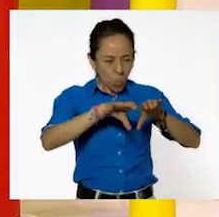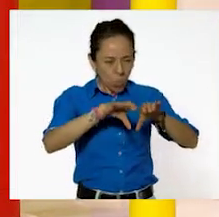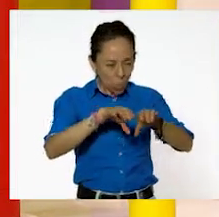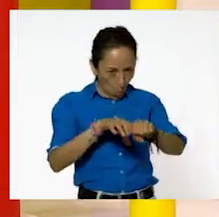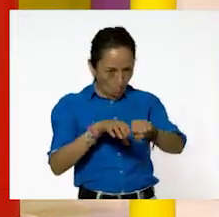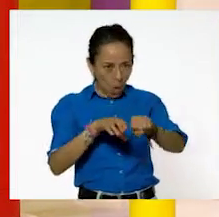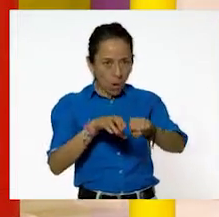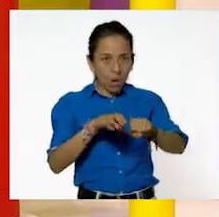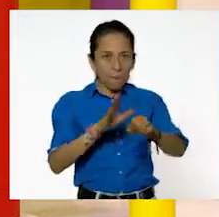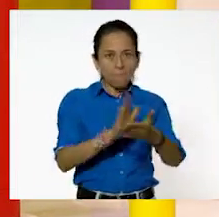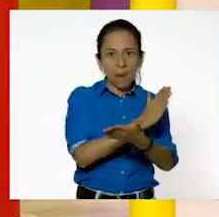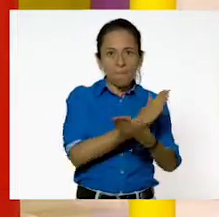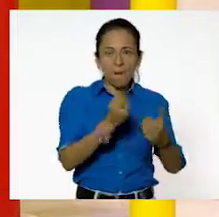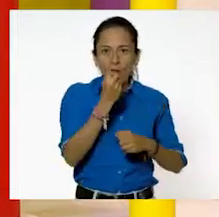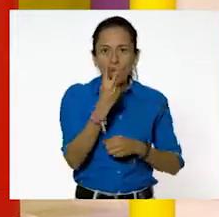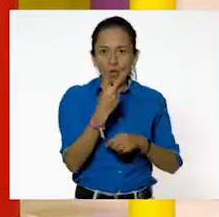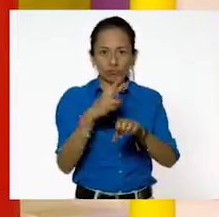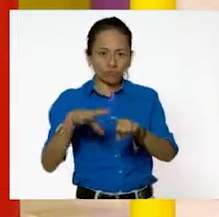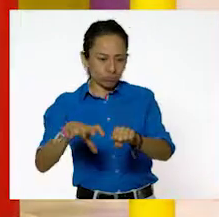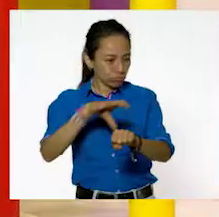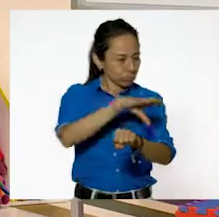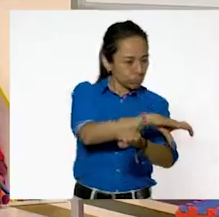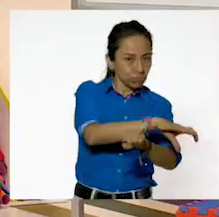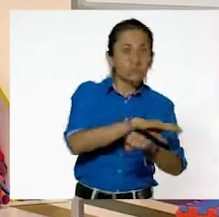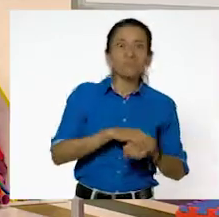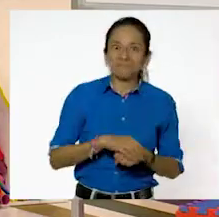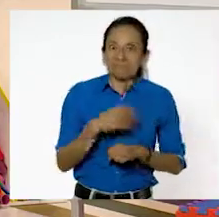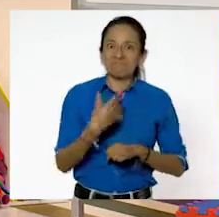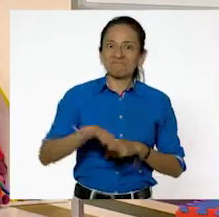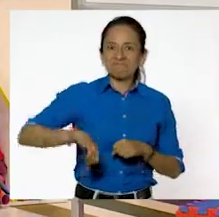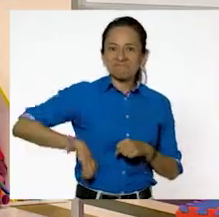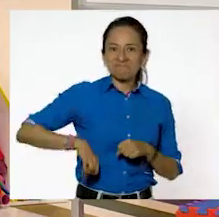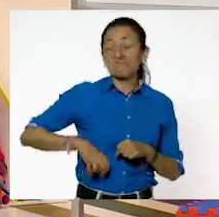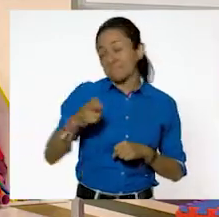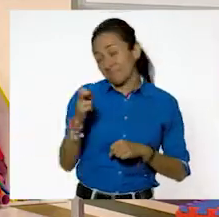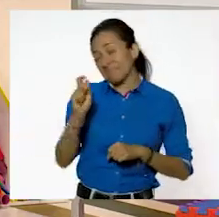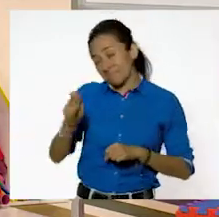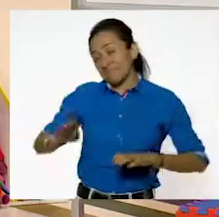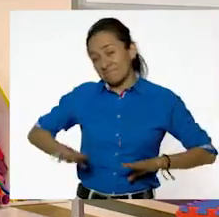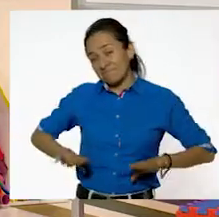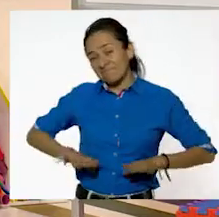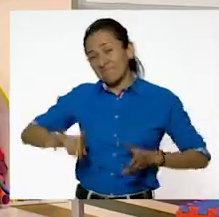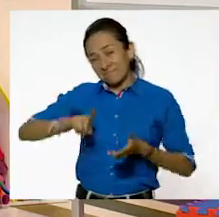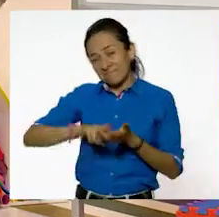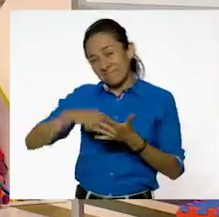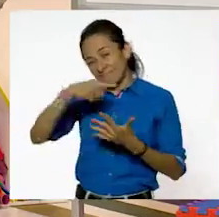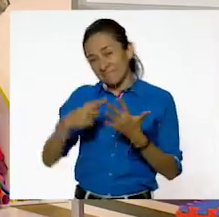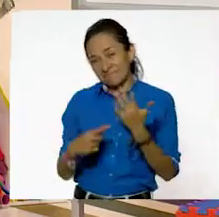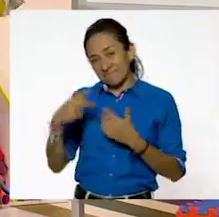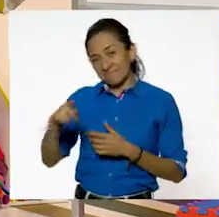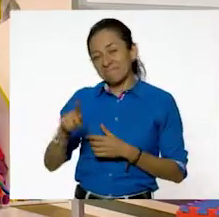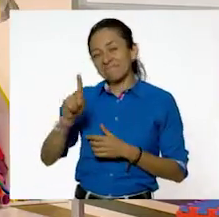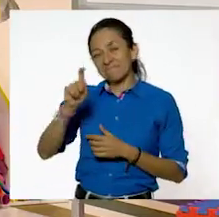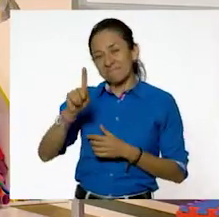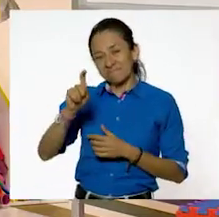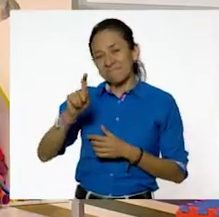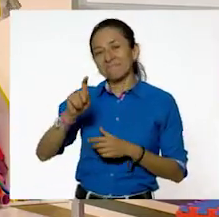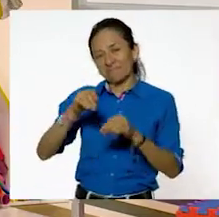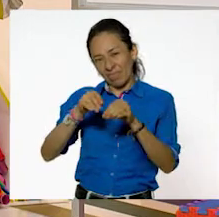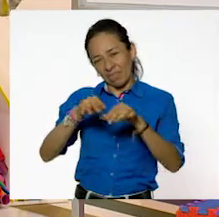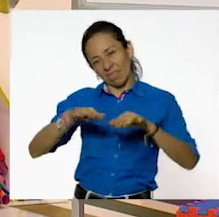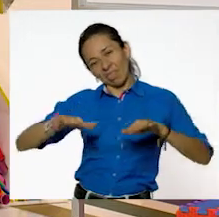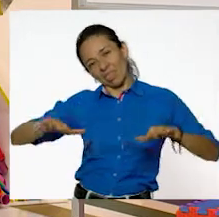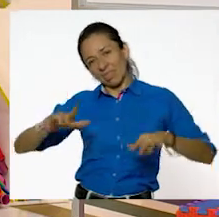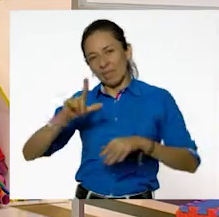todo lo que puede hacer el agua dentro de una bolsa. Una característica importante que tienen los líquidos. Allá en casa ustedes también pueden experimentar.